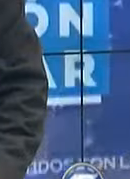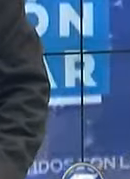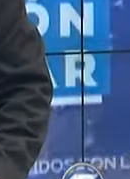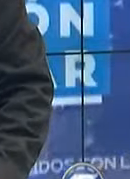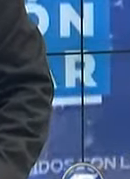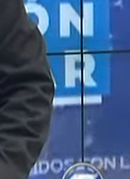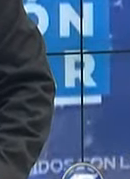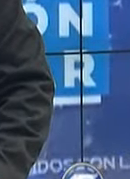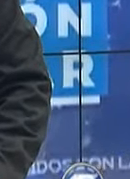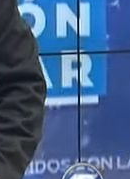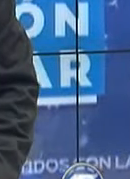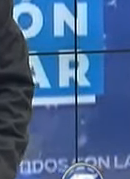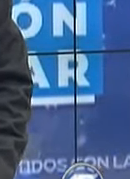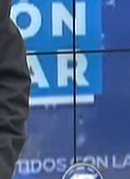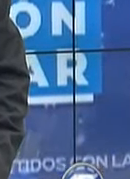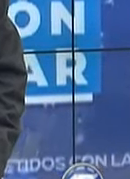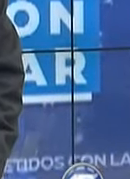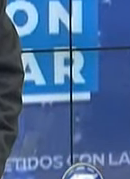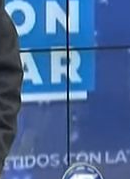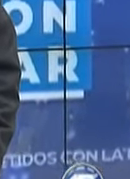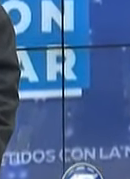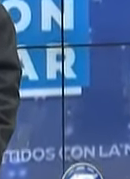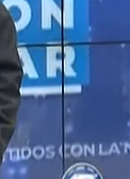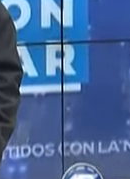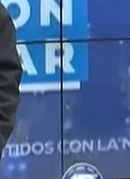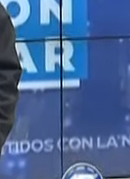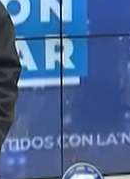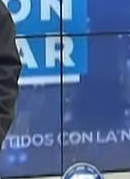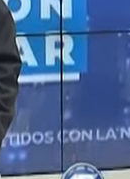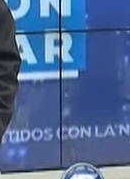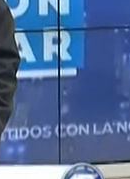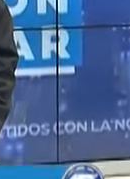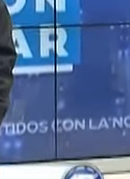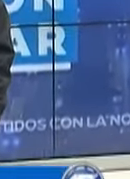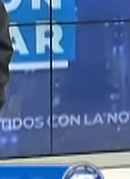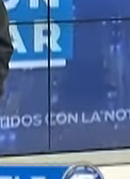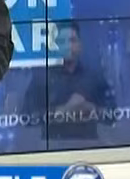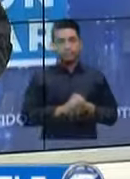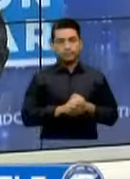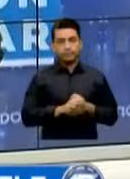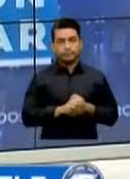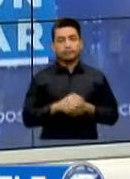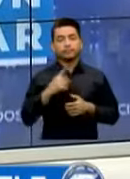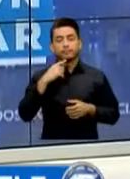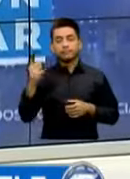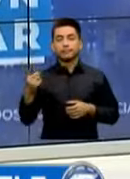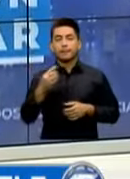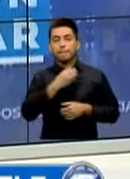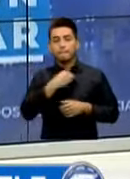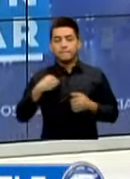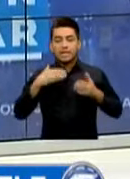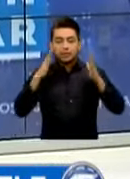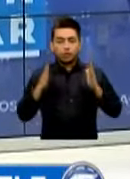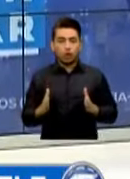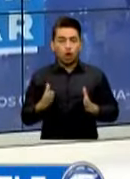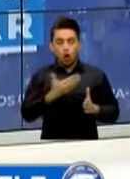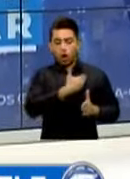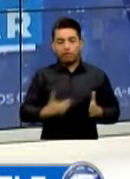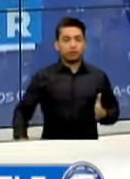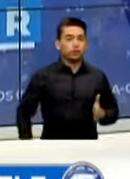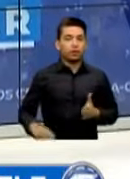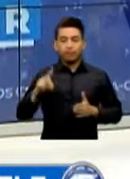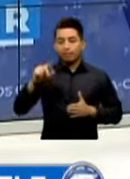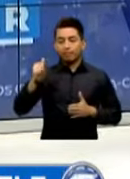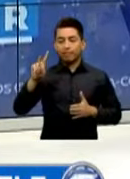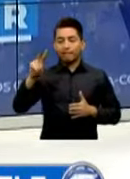Tenemos una interesante Entrevista Esta noche Aquí en Noticiete Con el ministro De gobernación De gobernación Napoleón Barrientos Es importante El tema De la